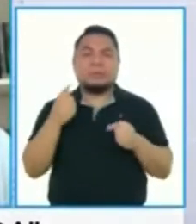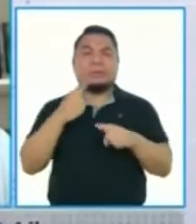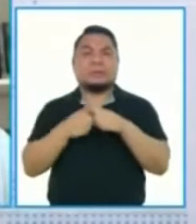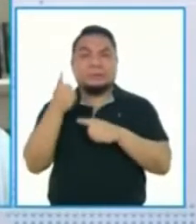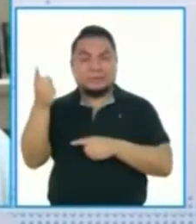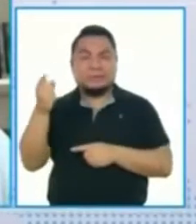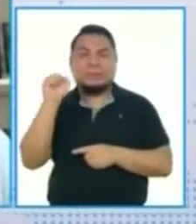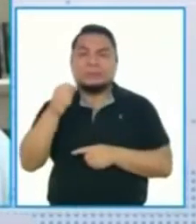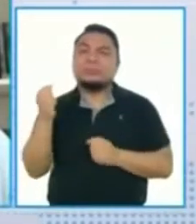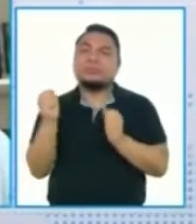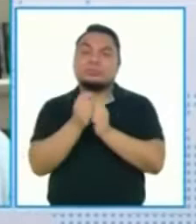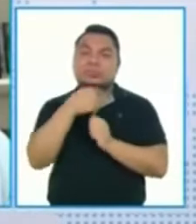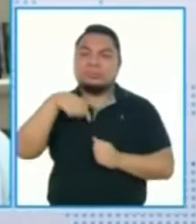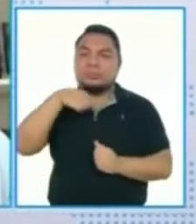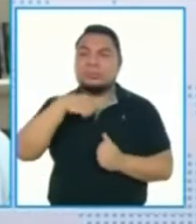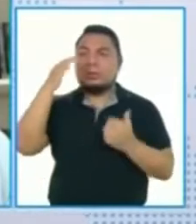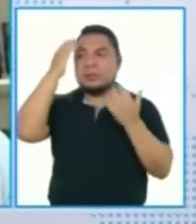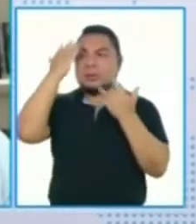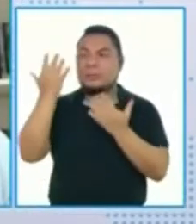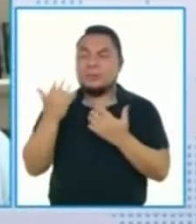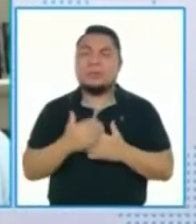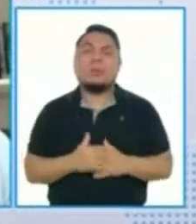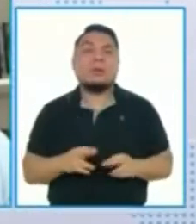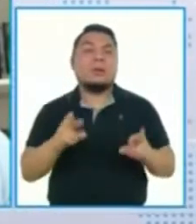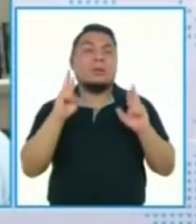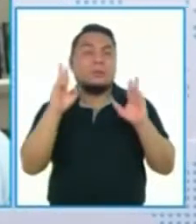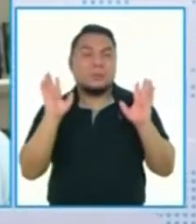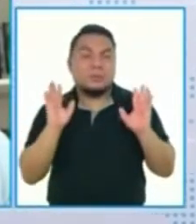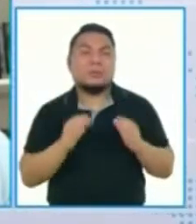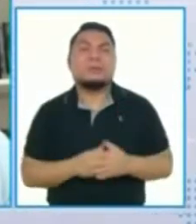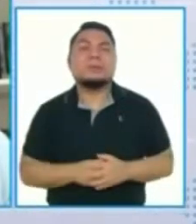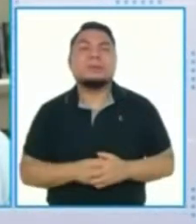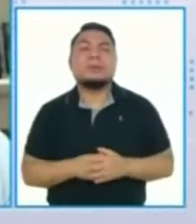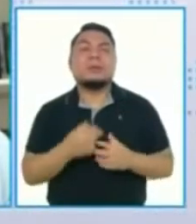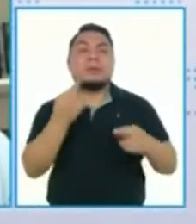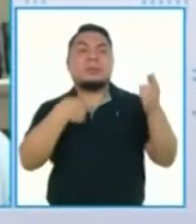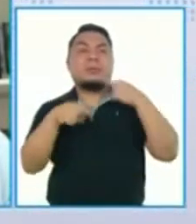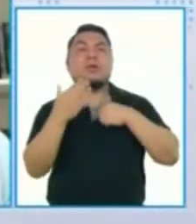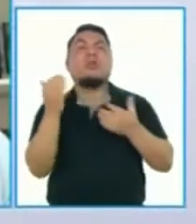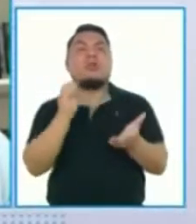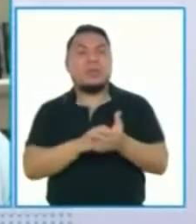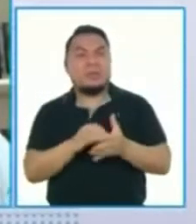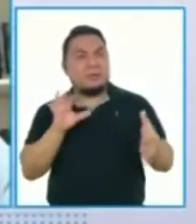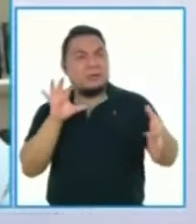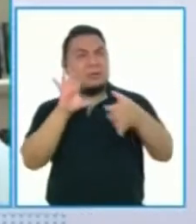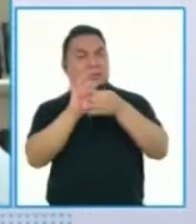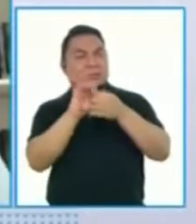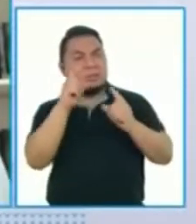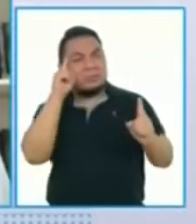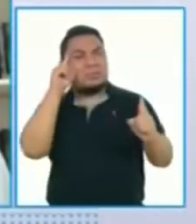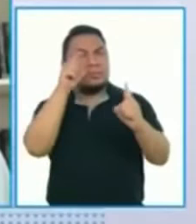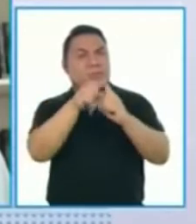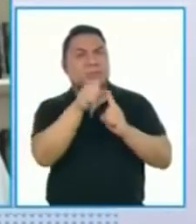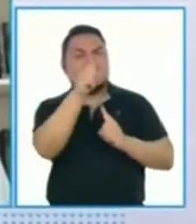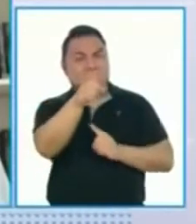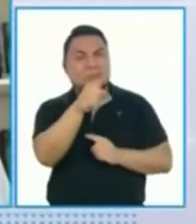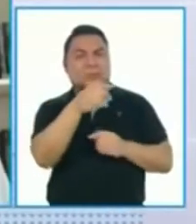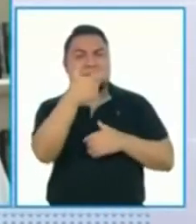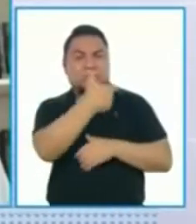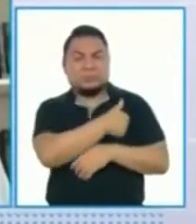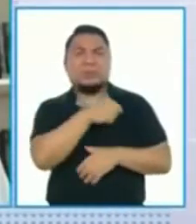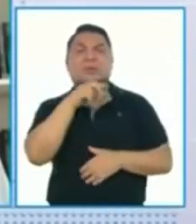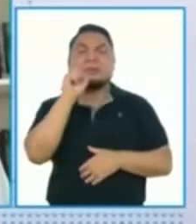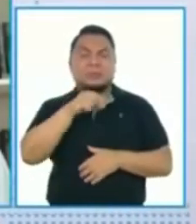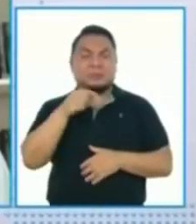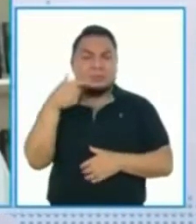Zamora, por estar con nosotros. Bueno, esperemos que, sobre todo, hay que volver a las negociaciones, y el objetivo principal tiene que ser